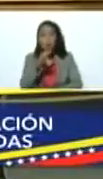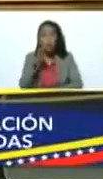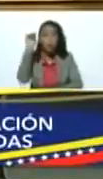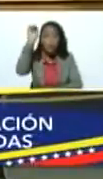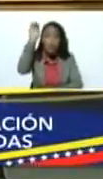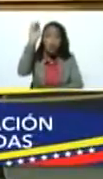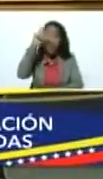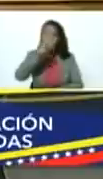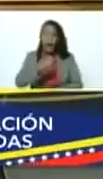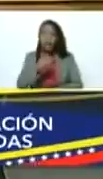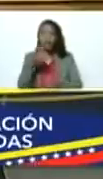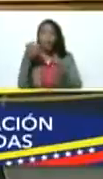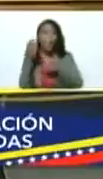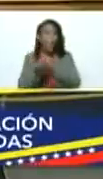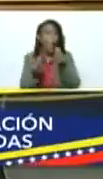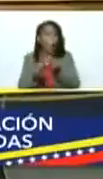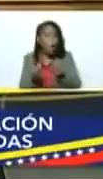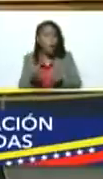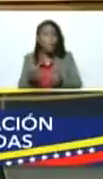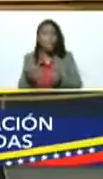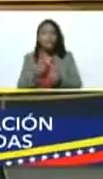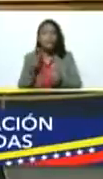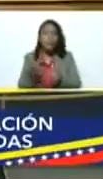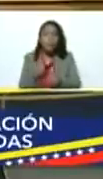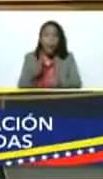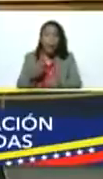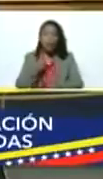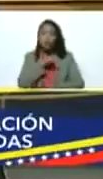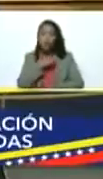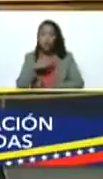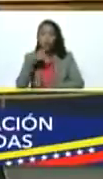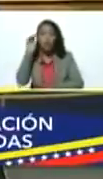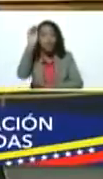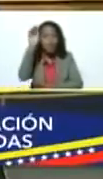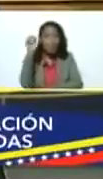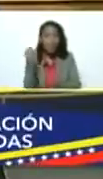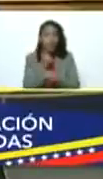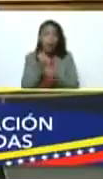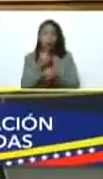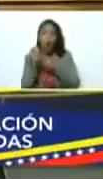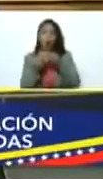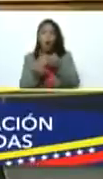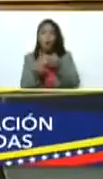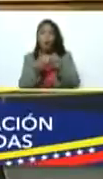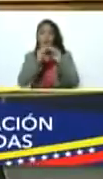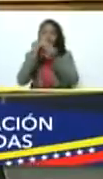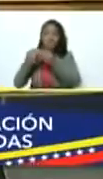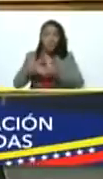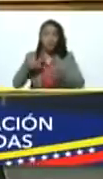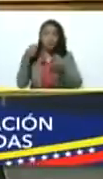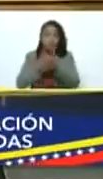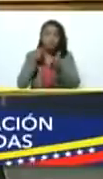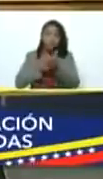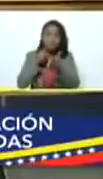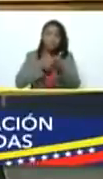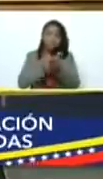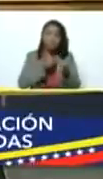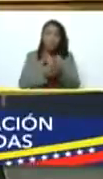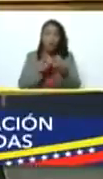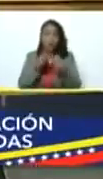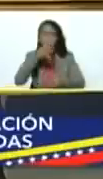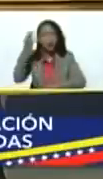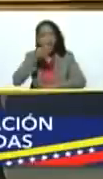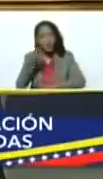¿Cuáles son las prioridades que nosotros vamos a trabajar de manera constitucional y perseverante para